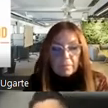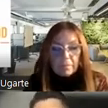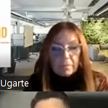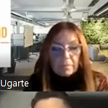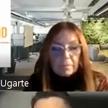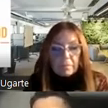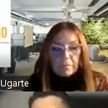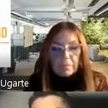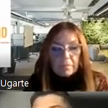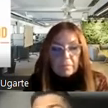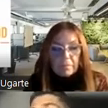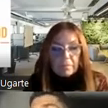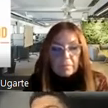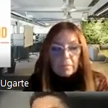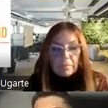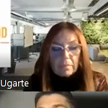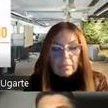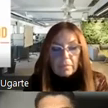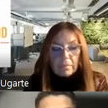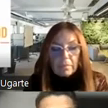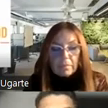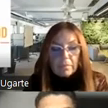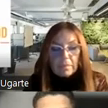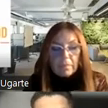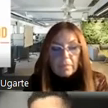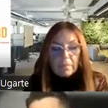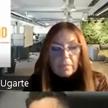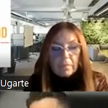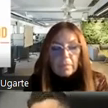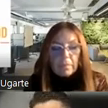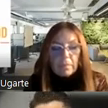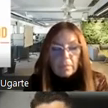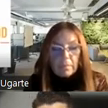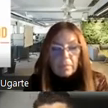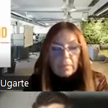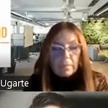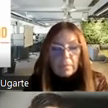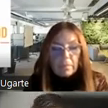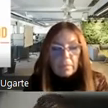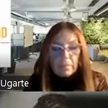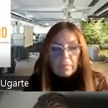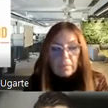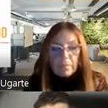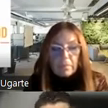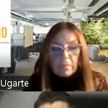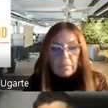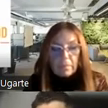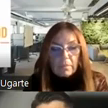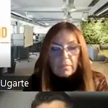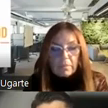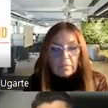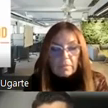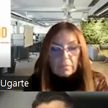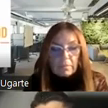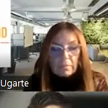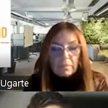Los olores raros, los olores pútridos, como también comentabais anteriormente, pues no solamente están en un proceso